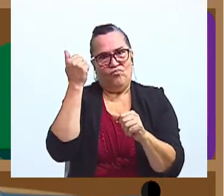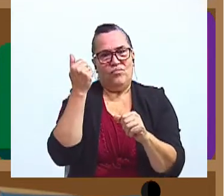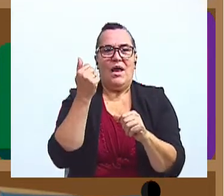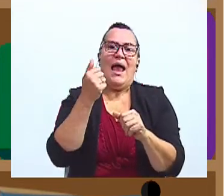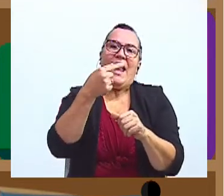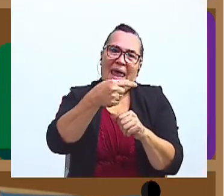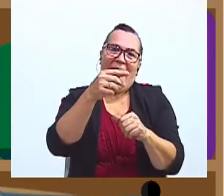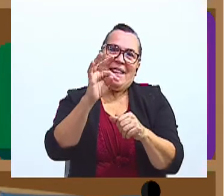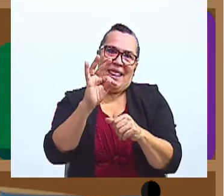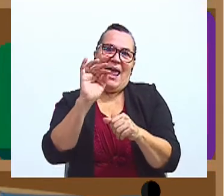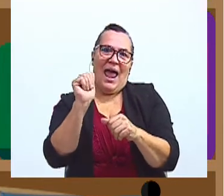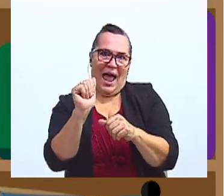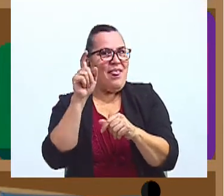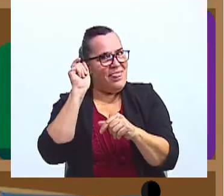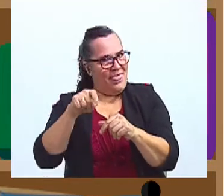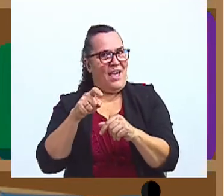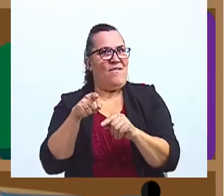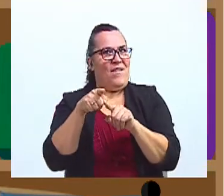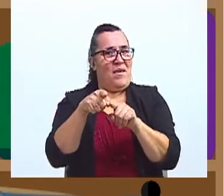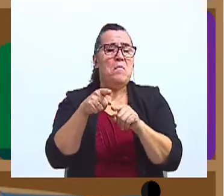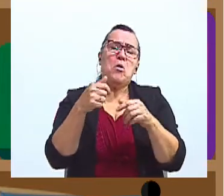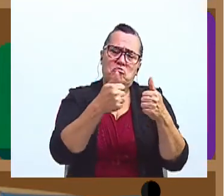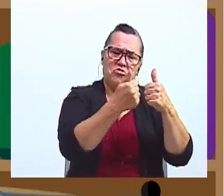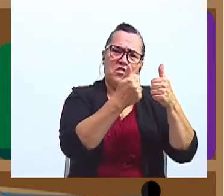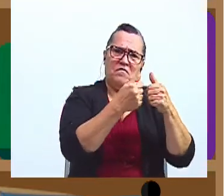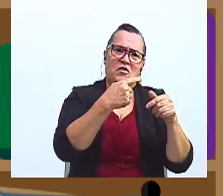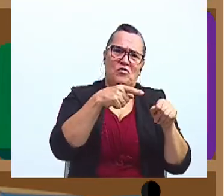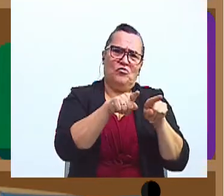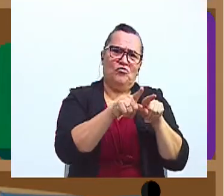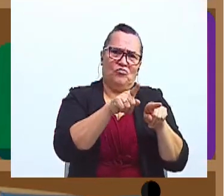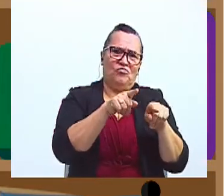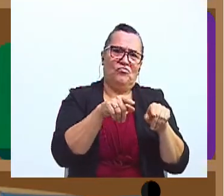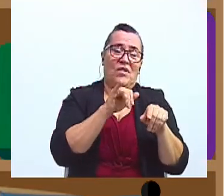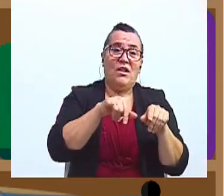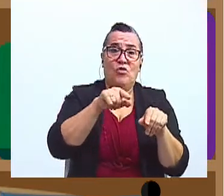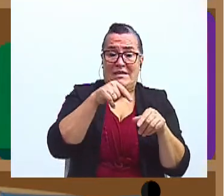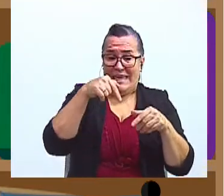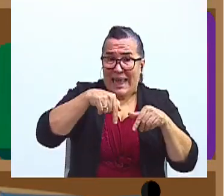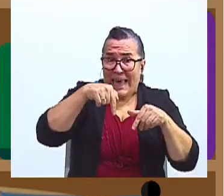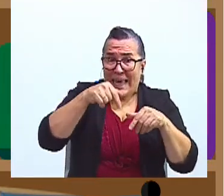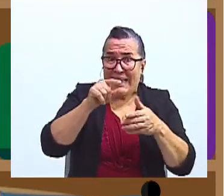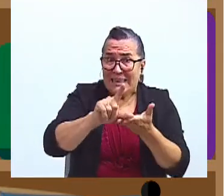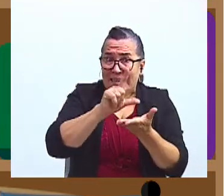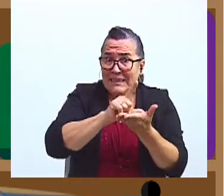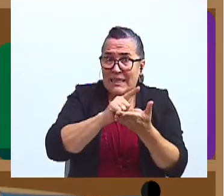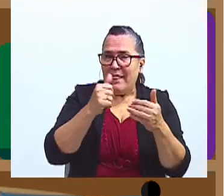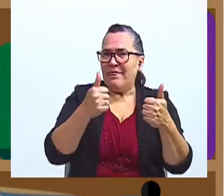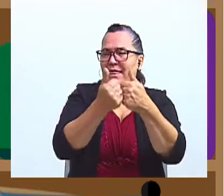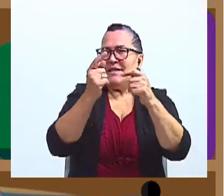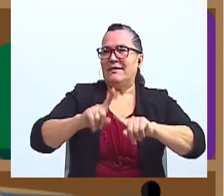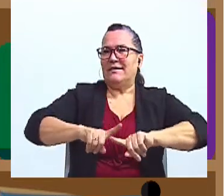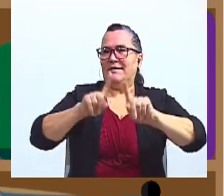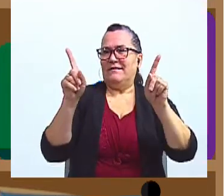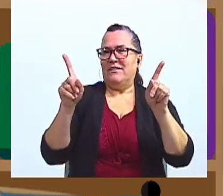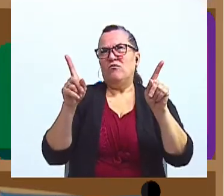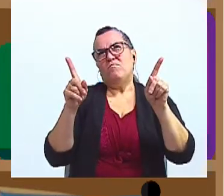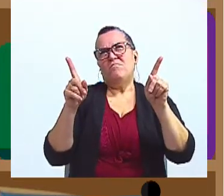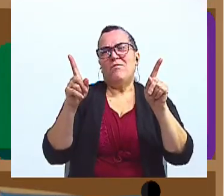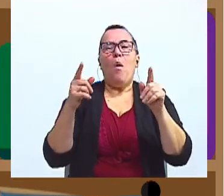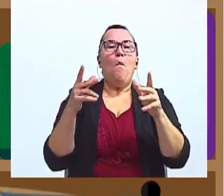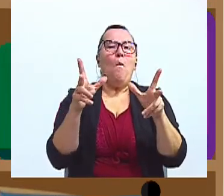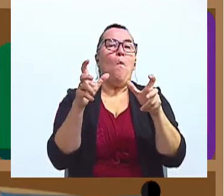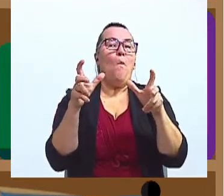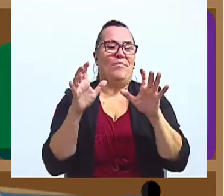GTA. Pero también nosotros dejamos algunos desafíos. esta clase vamos a usar un desafío diferente. Bueno, un desafío muy